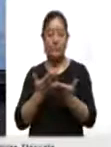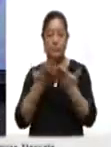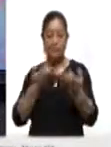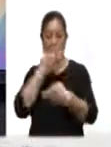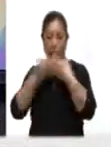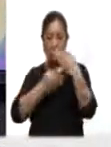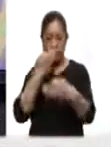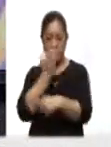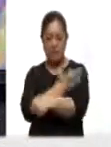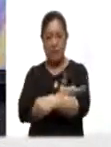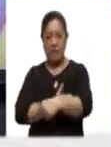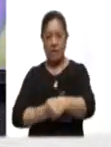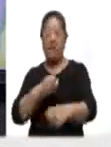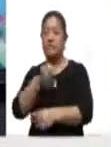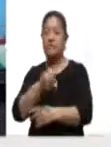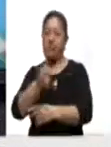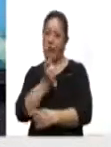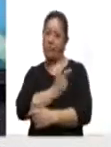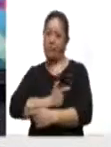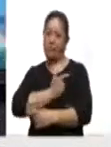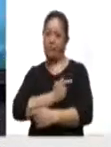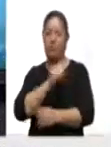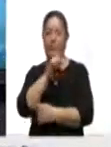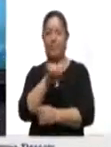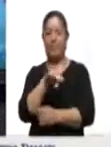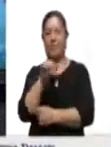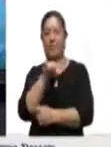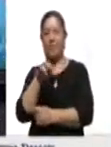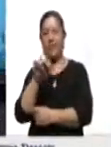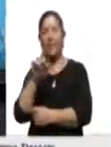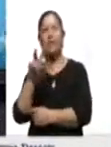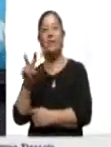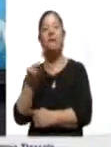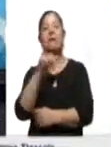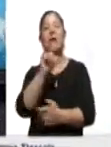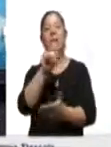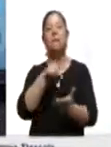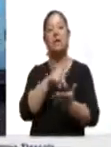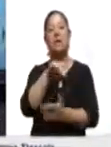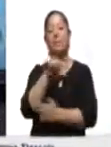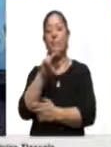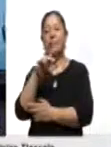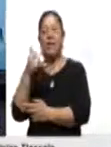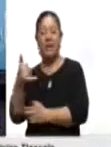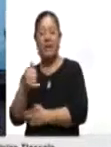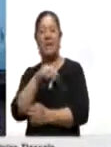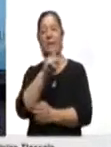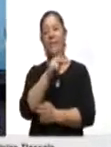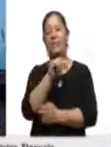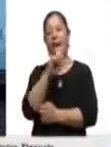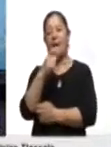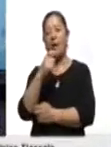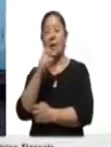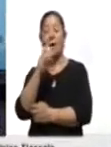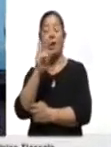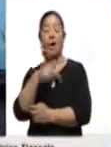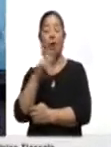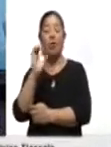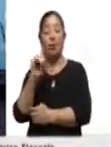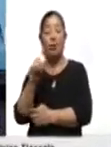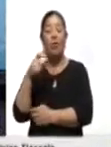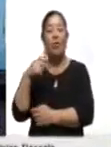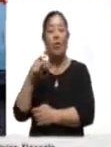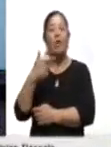vespertina de Ahora Noticias. Saludamos con mucho gusto a Emanuel Vázquez de Apisaco, a Mari Sochipa y a Paco Guerrero, quienes nos siguieron a través de la